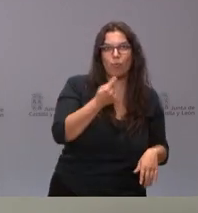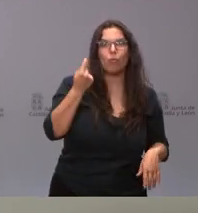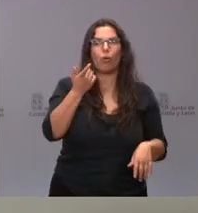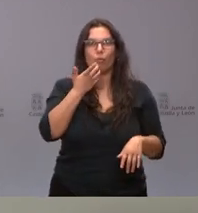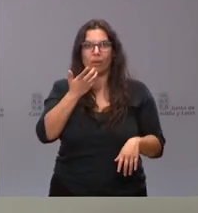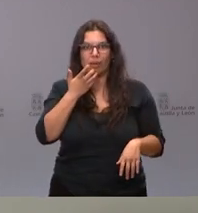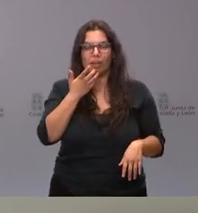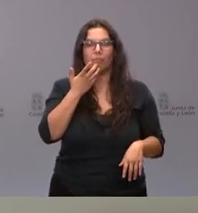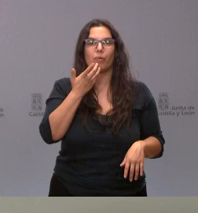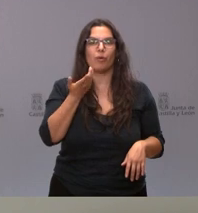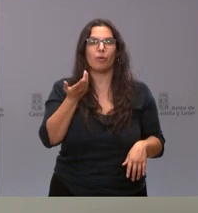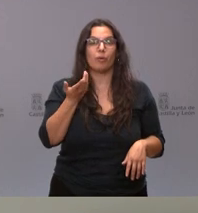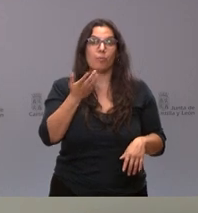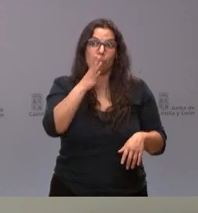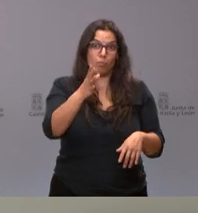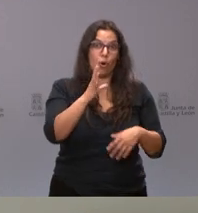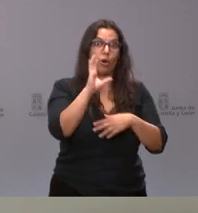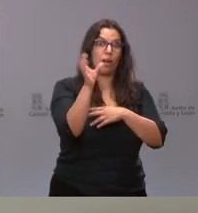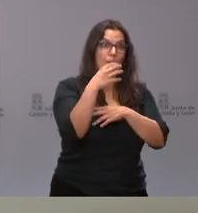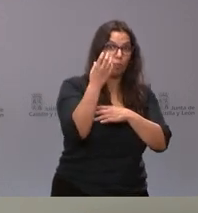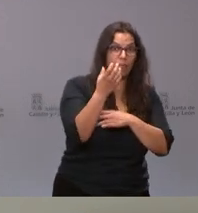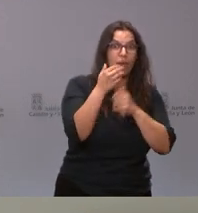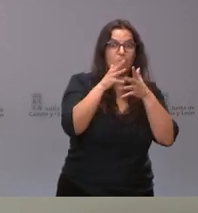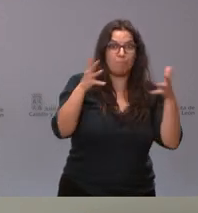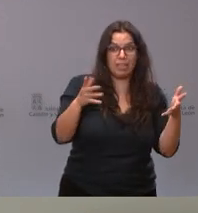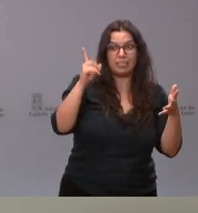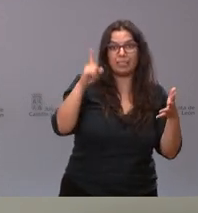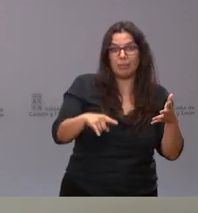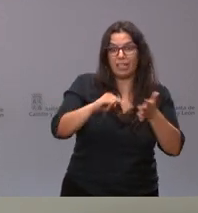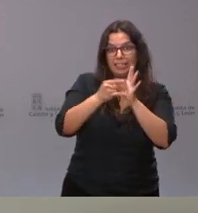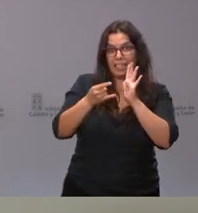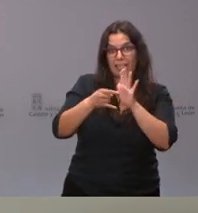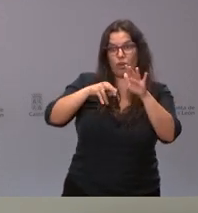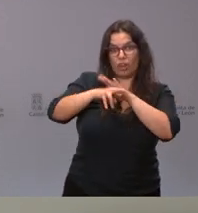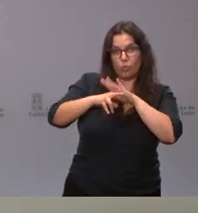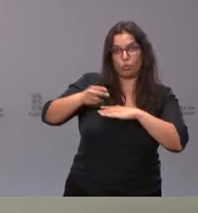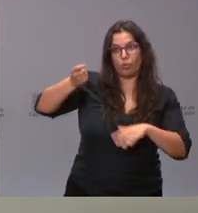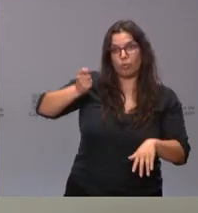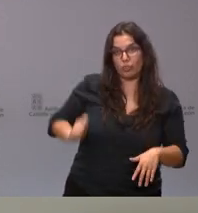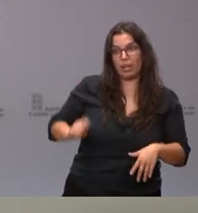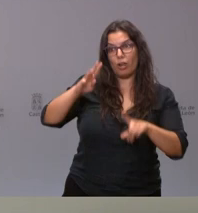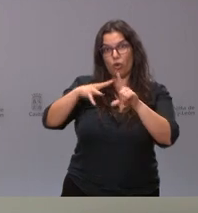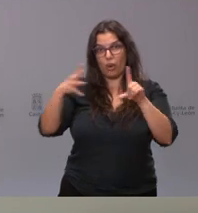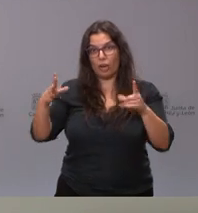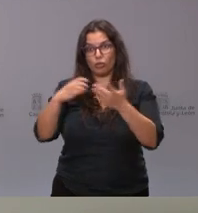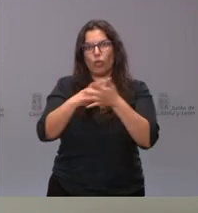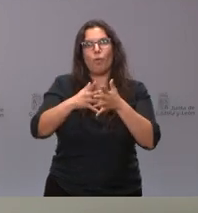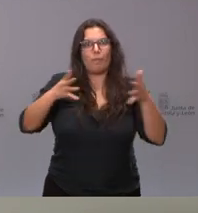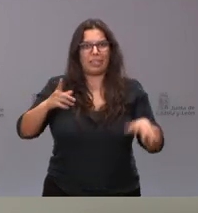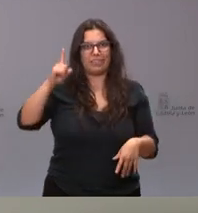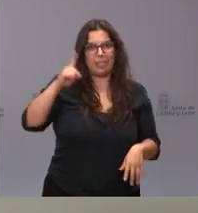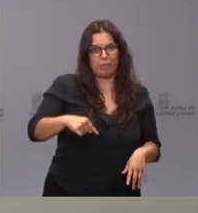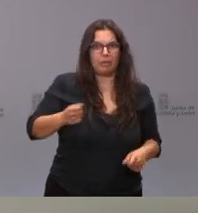No solamente tenemos más unidades, sino que están mejor dotadas tanto en términos técnicos como en términos de horario, que algunos de ellos también